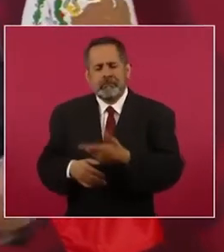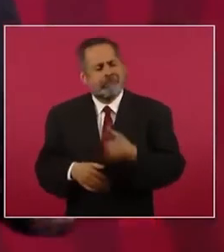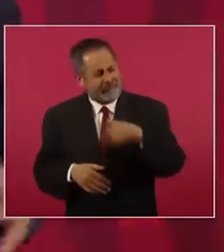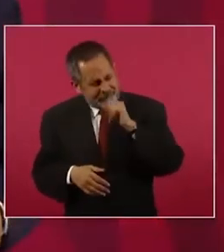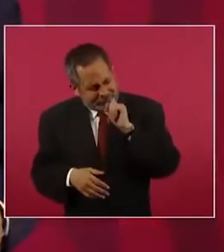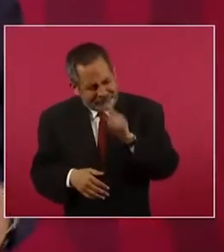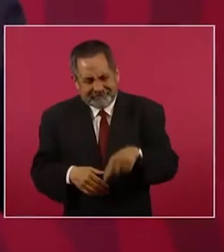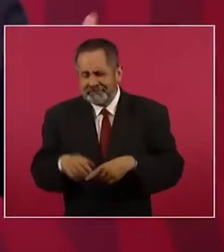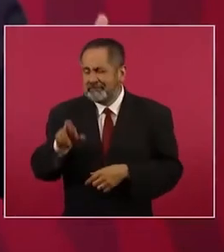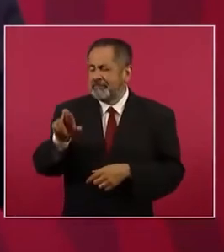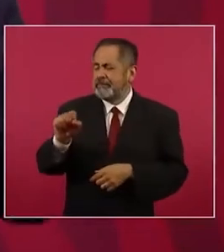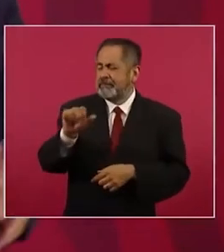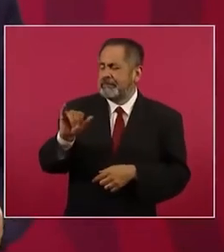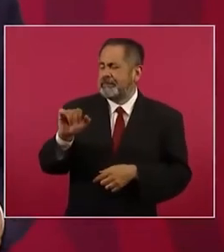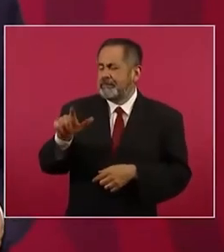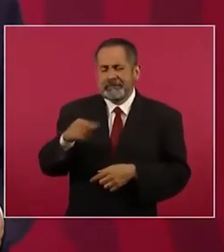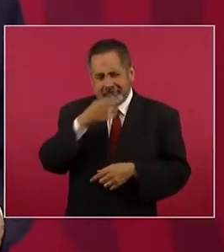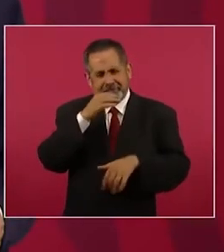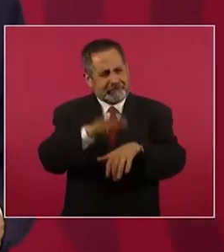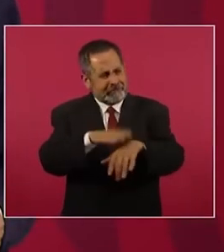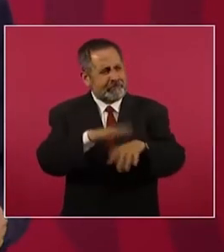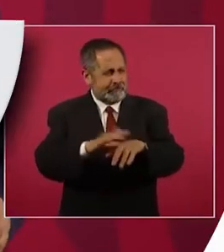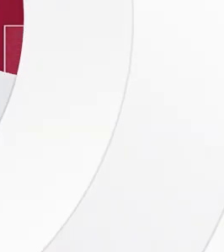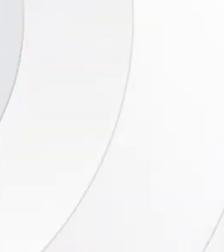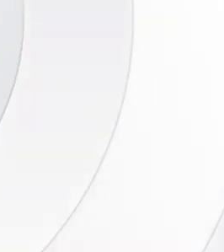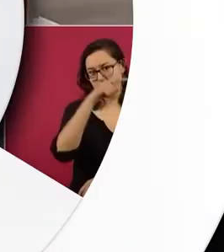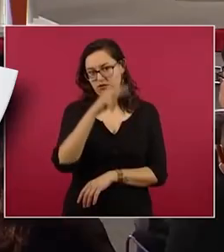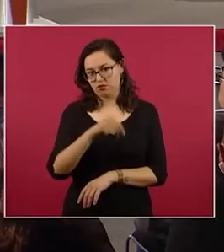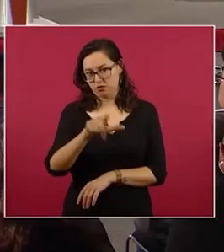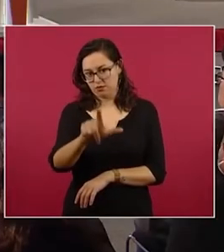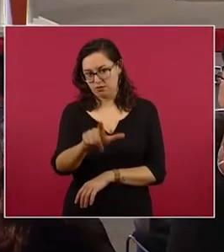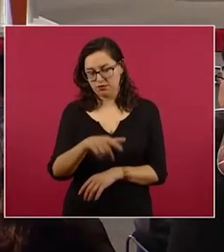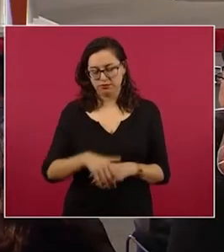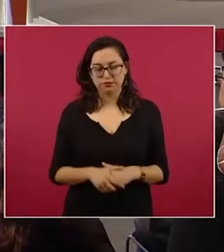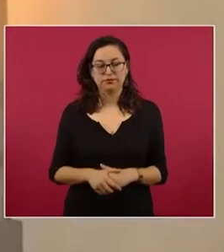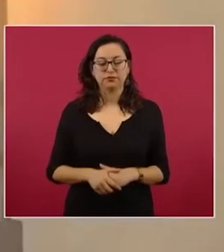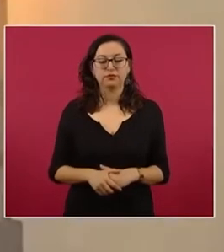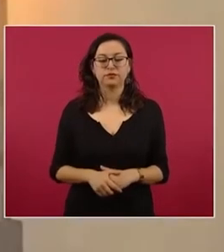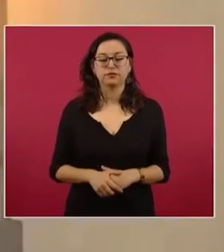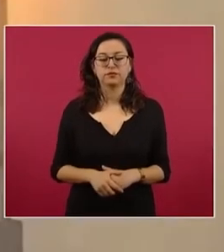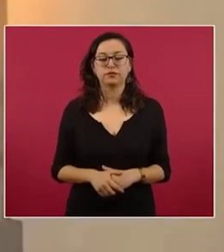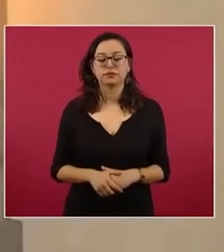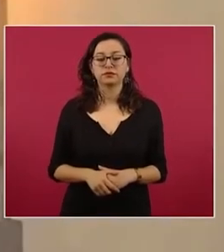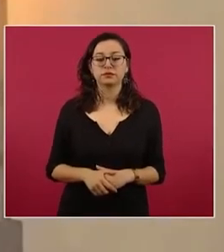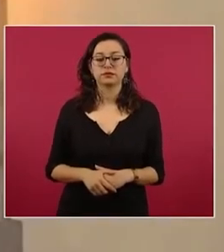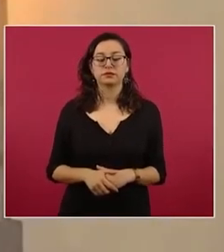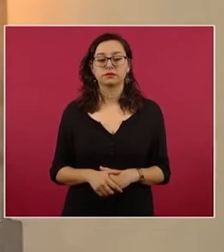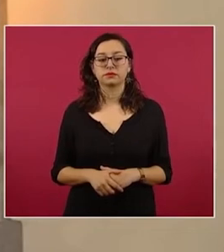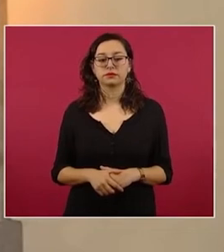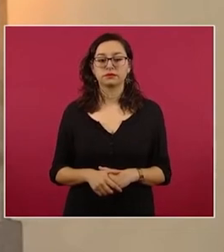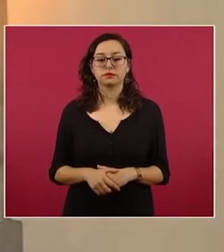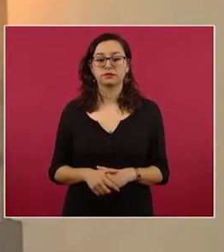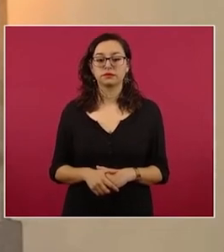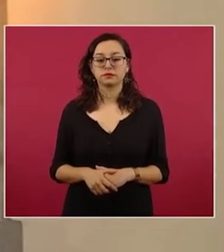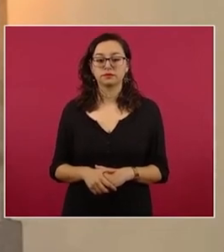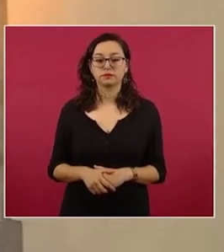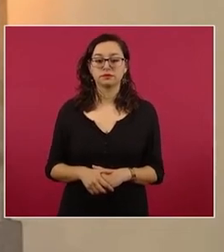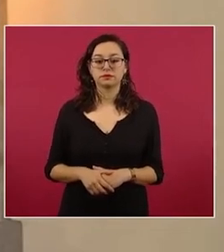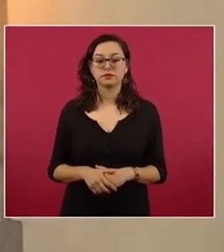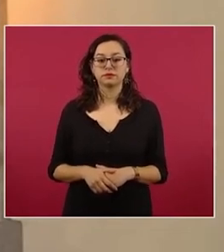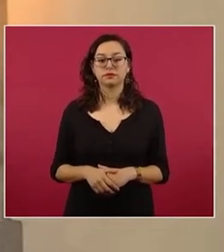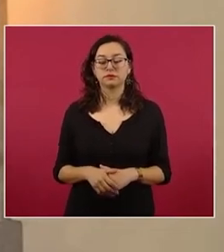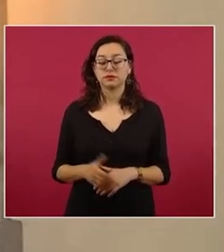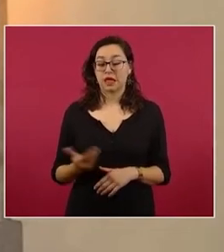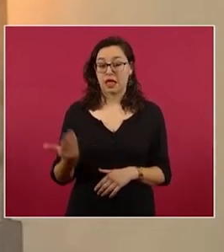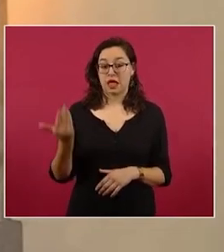aprovecho a partir de la visita del presidente López Obrador a